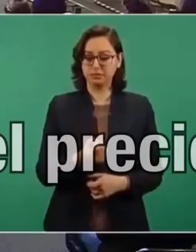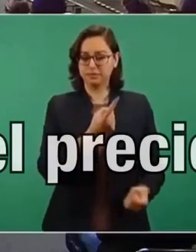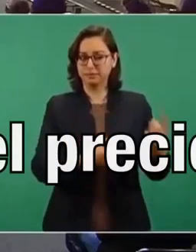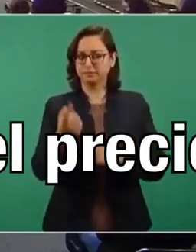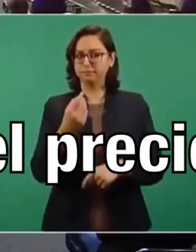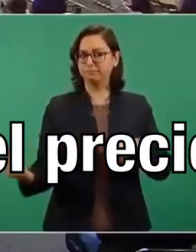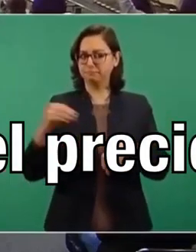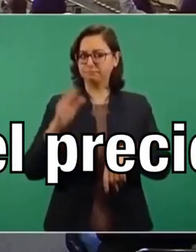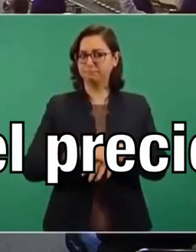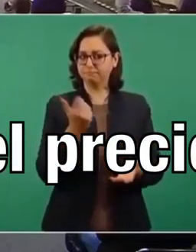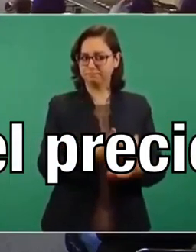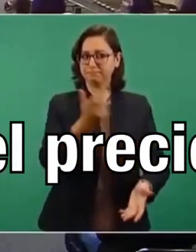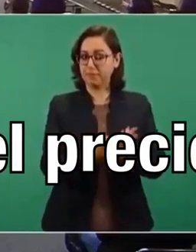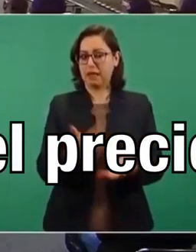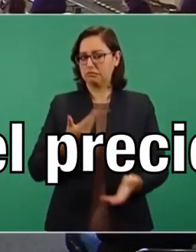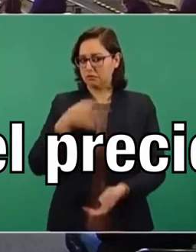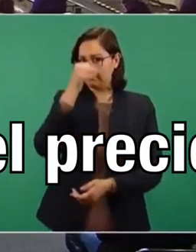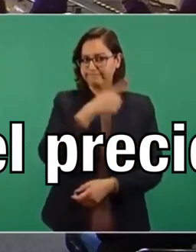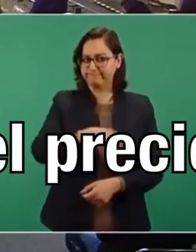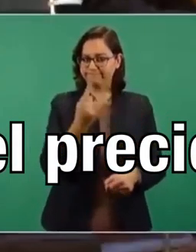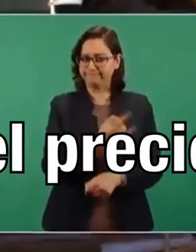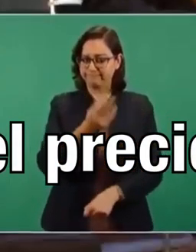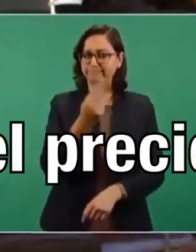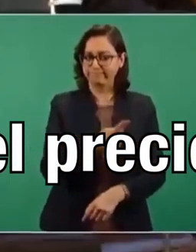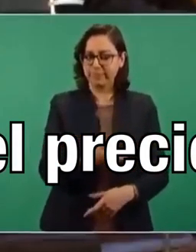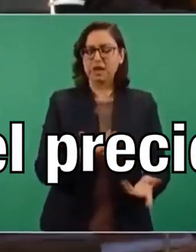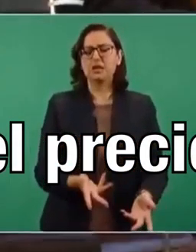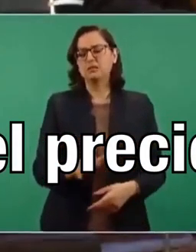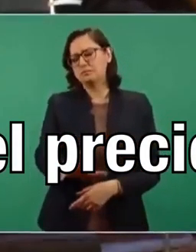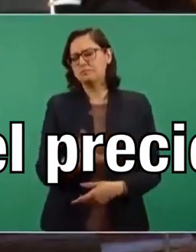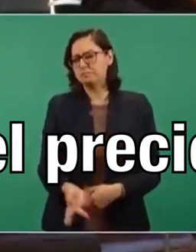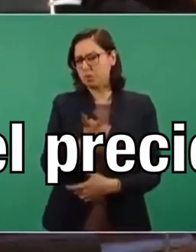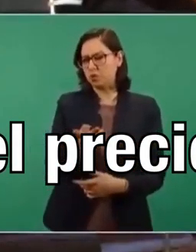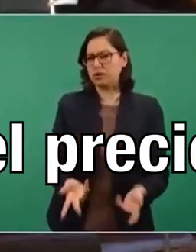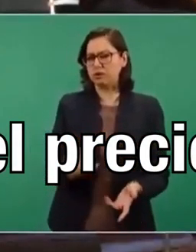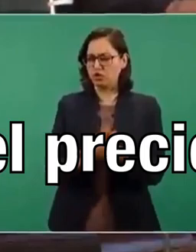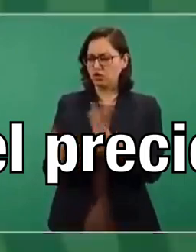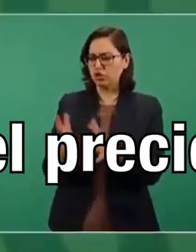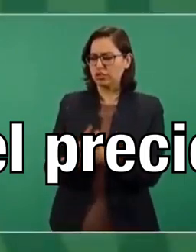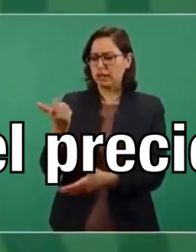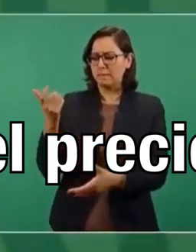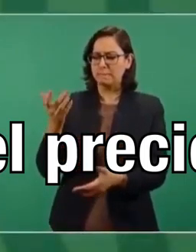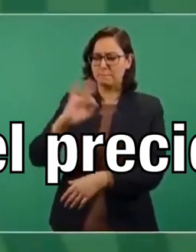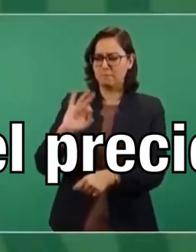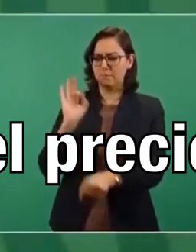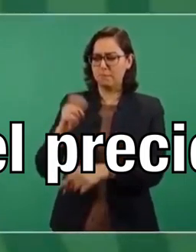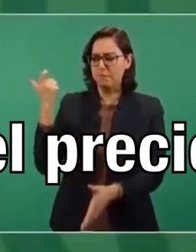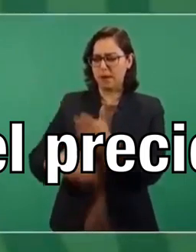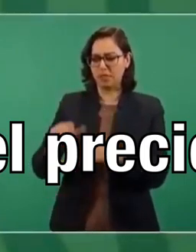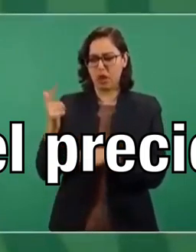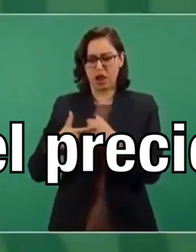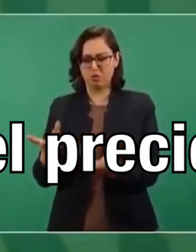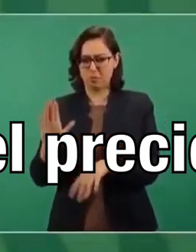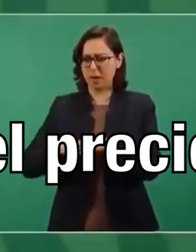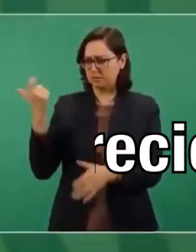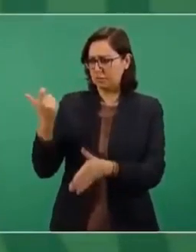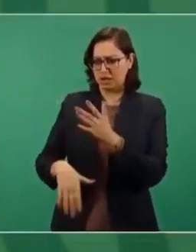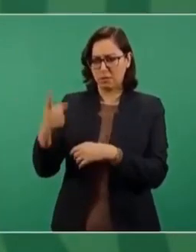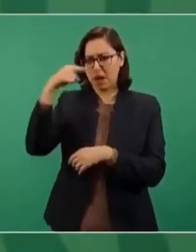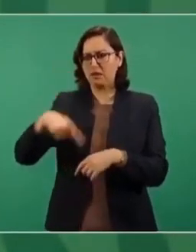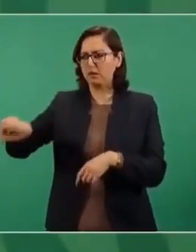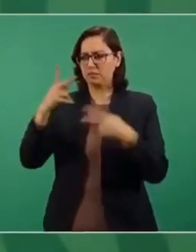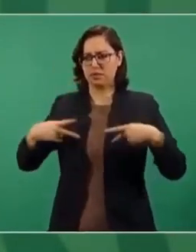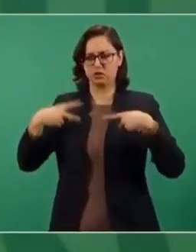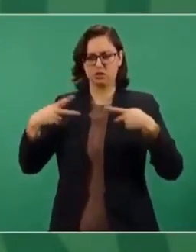Estamos en eso. ¿Estabes pensando en un programa de subsidio de la tortilla a las familias más pobres del país? ¿Se puede considerar? No, queremos apoyar al productor. El subsidio lo queremos